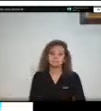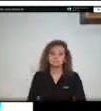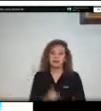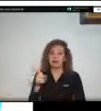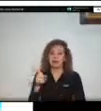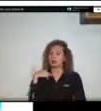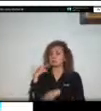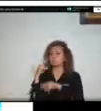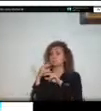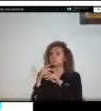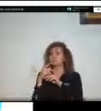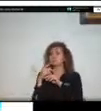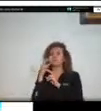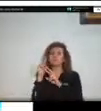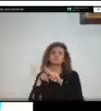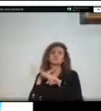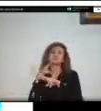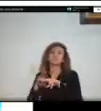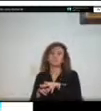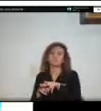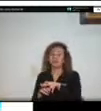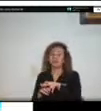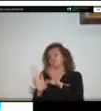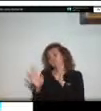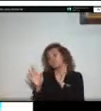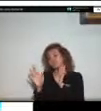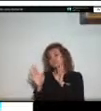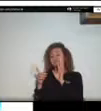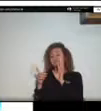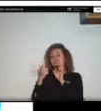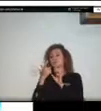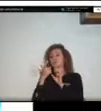tipo de depósitos vemos que hacia la parte